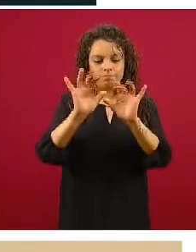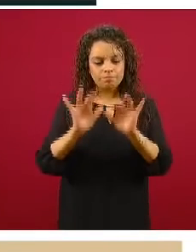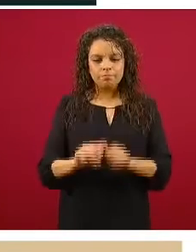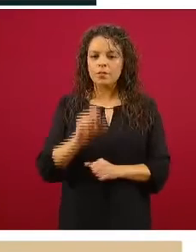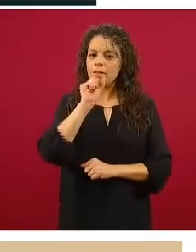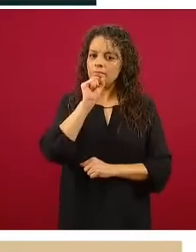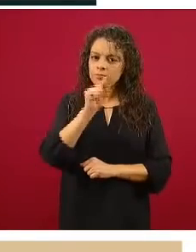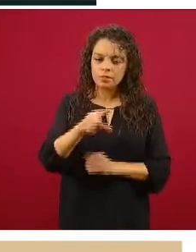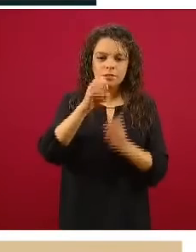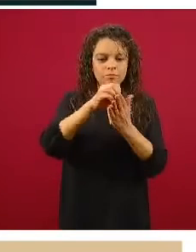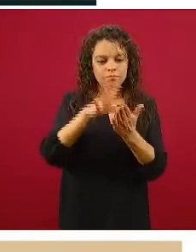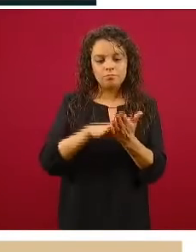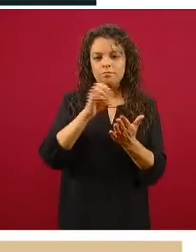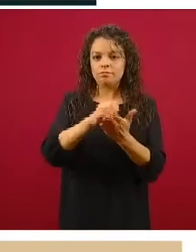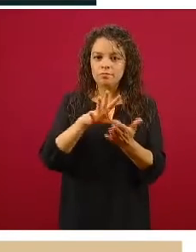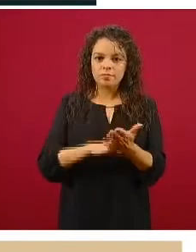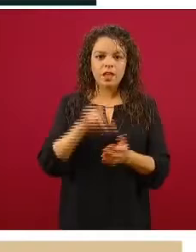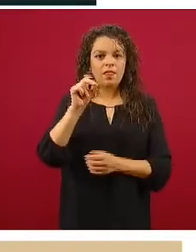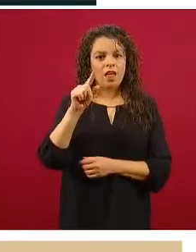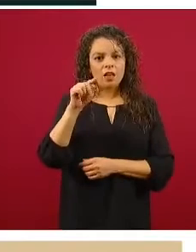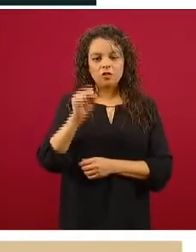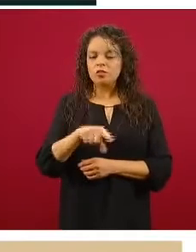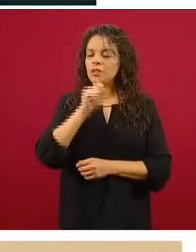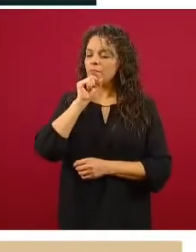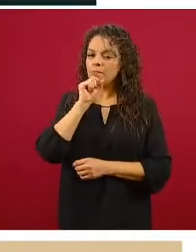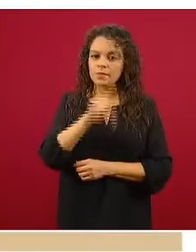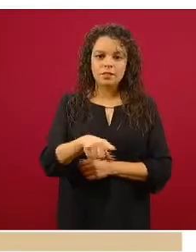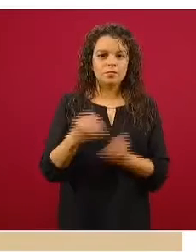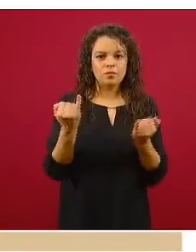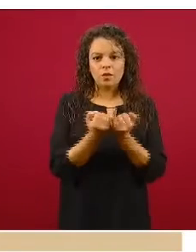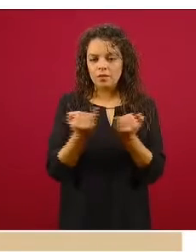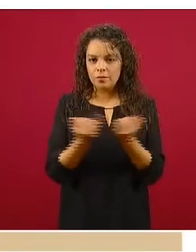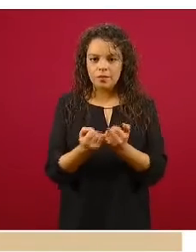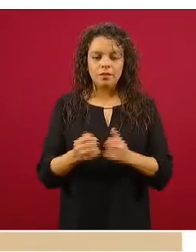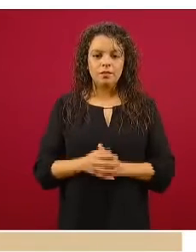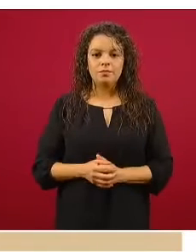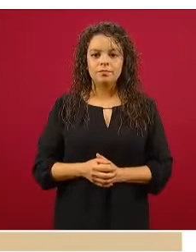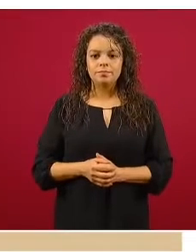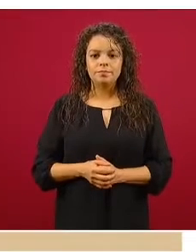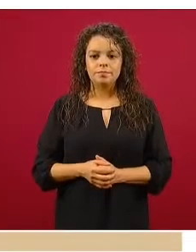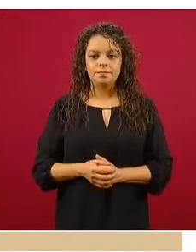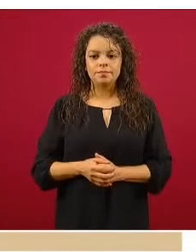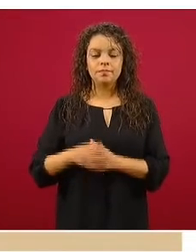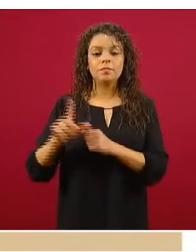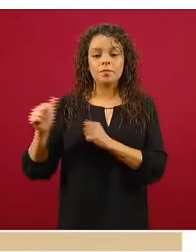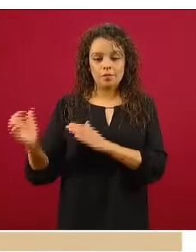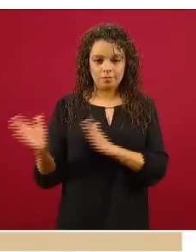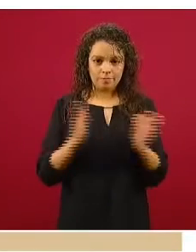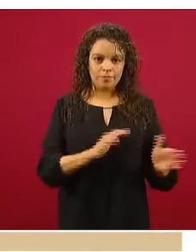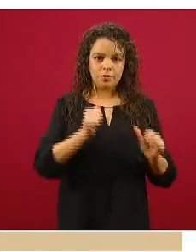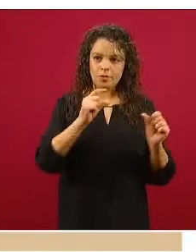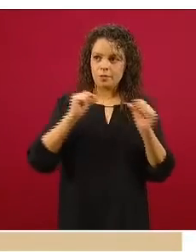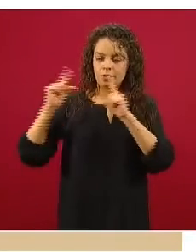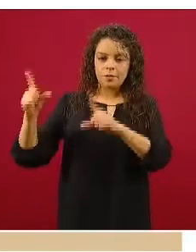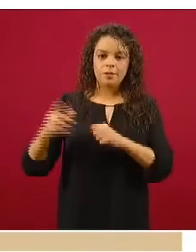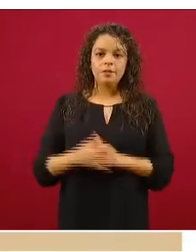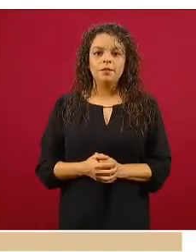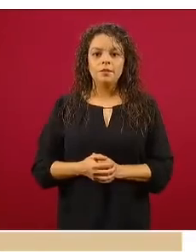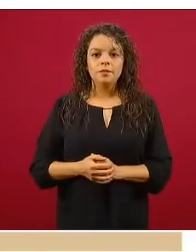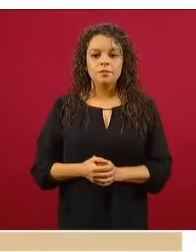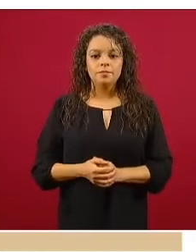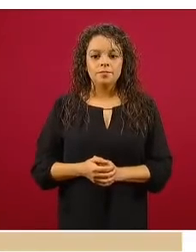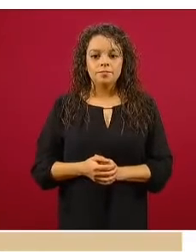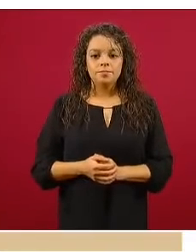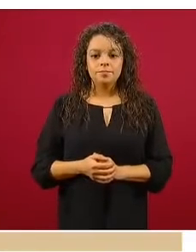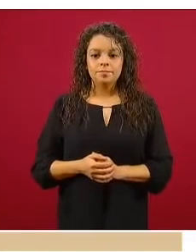el mismo registro, los mismos datos. La siguiente, se emite esta verificación previa que